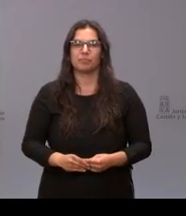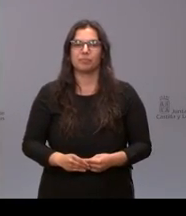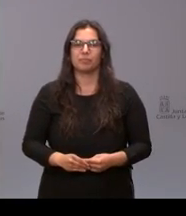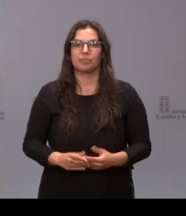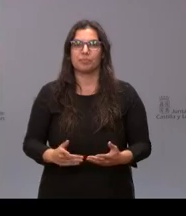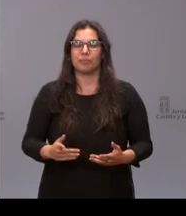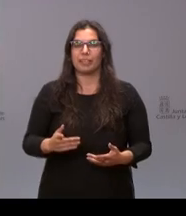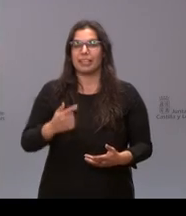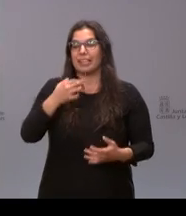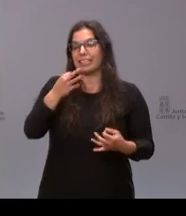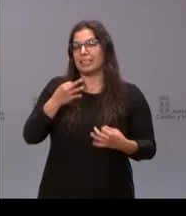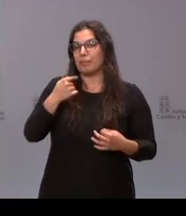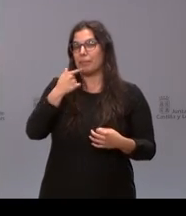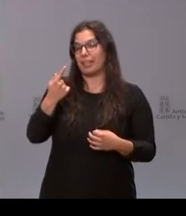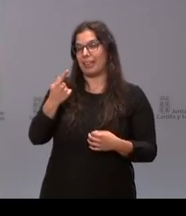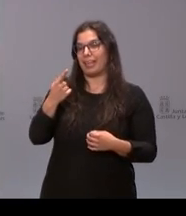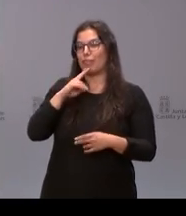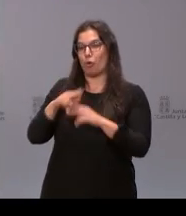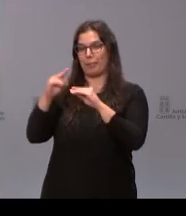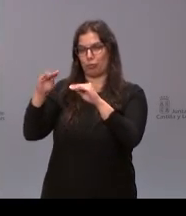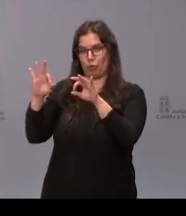siempre me dice que nos confundimos con su nombre